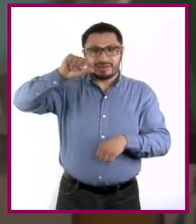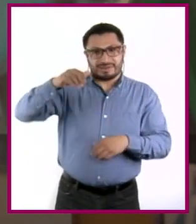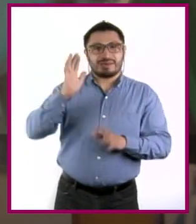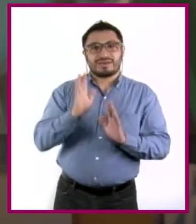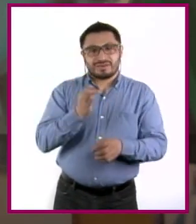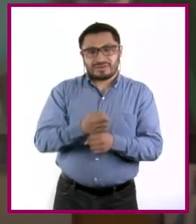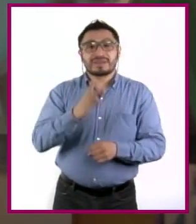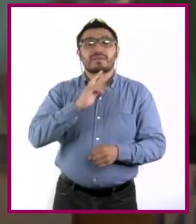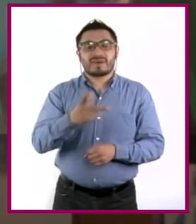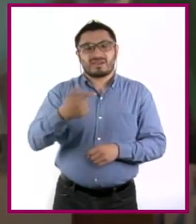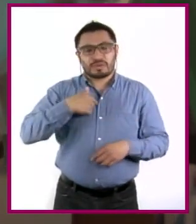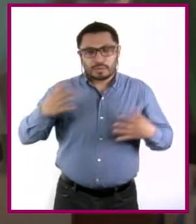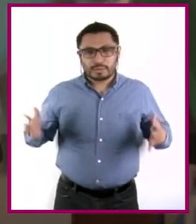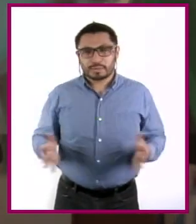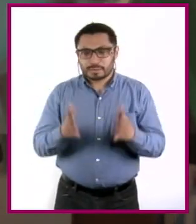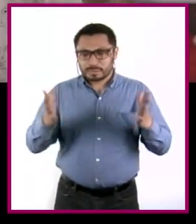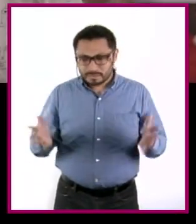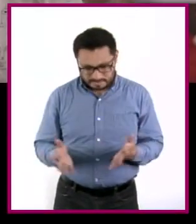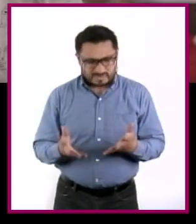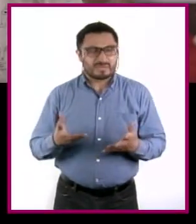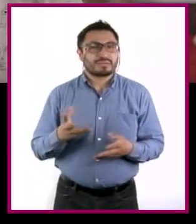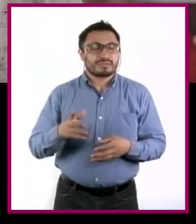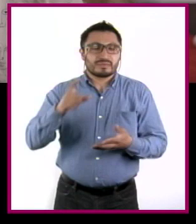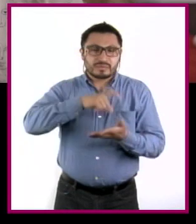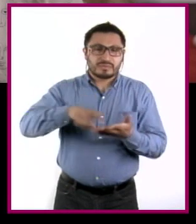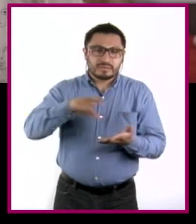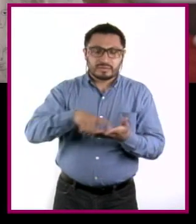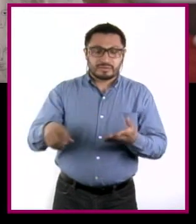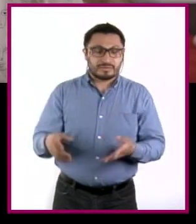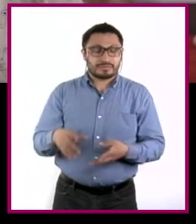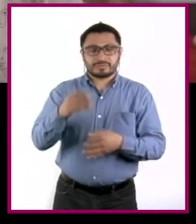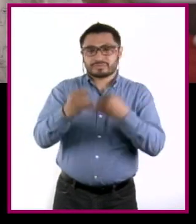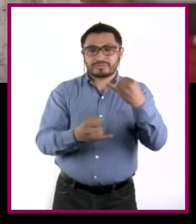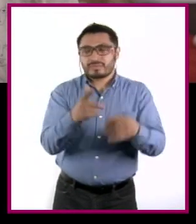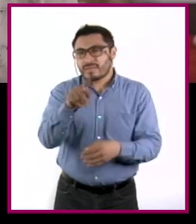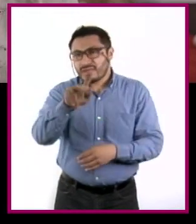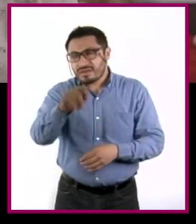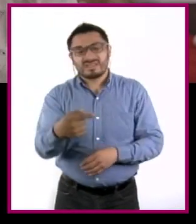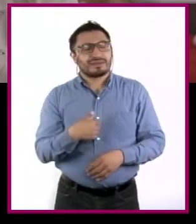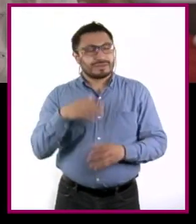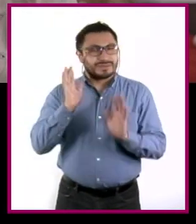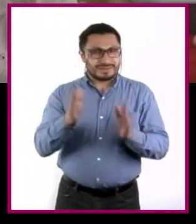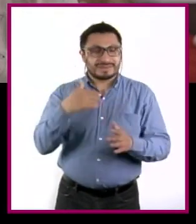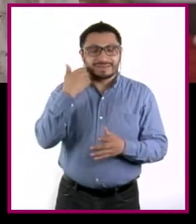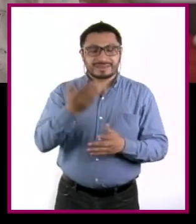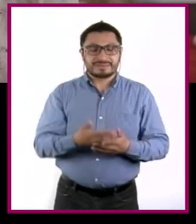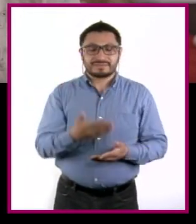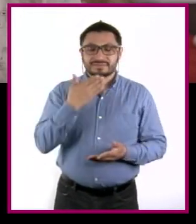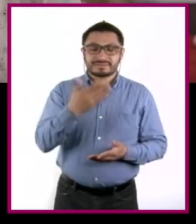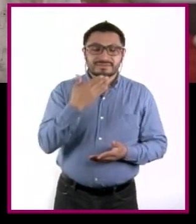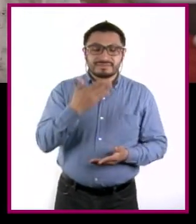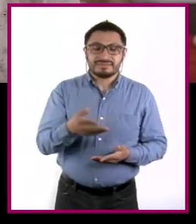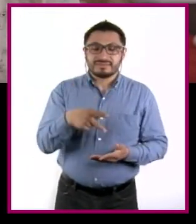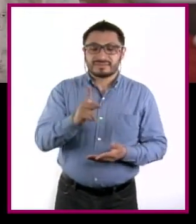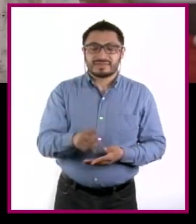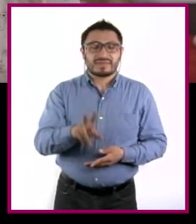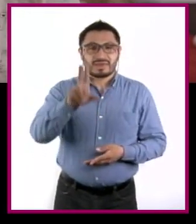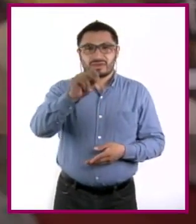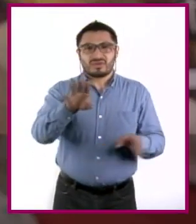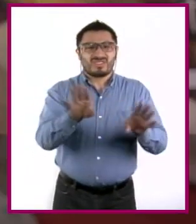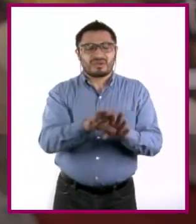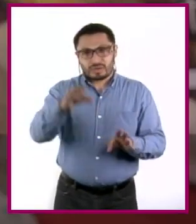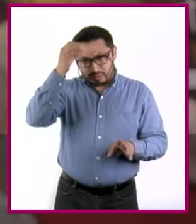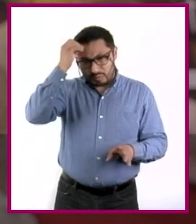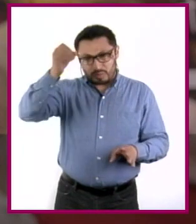animó para comprar esta chulada de consola que la verdad que le traía un buen de ganas, ¿eh? Ok, muy bien. Nada más no te vayas a